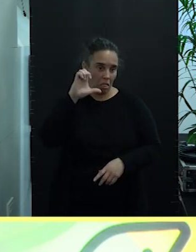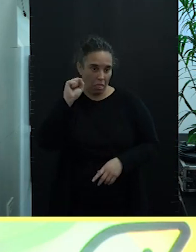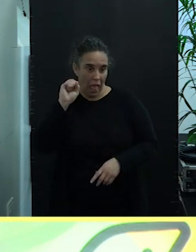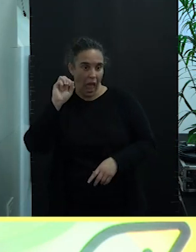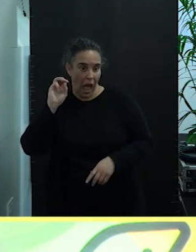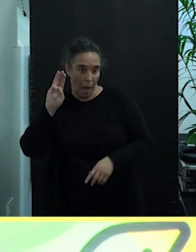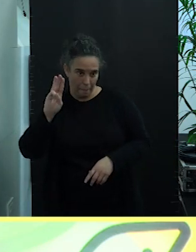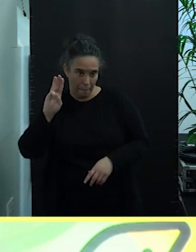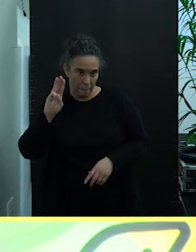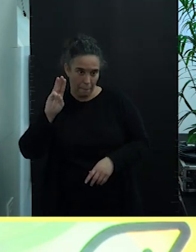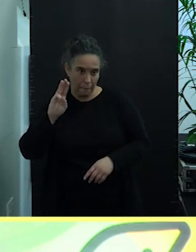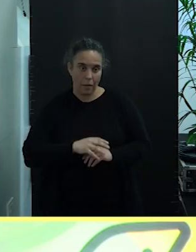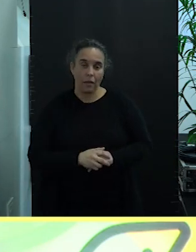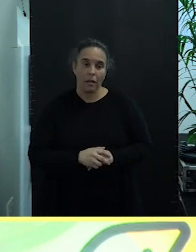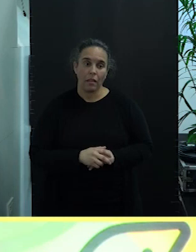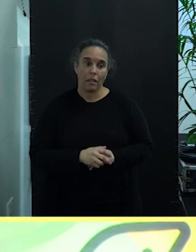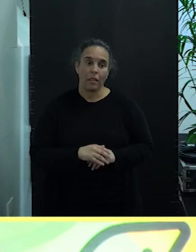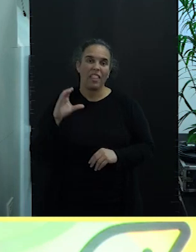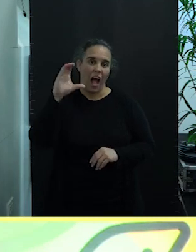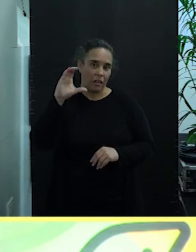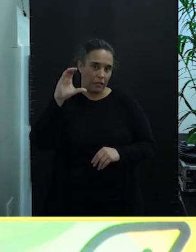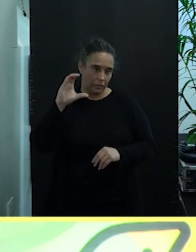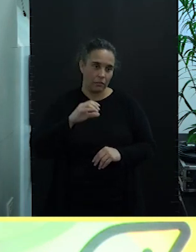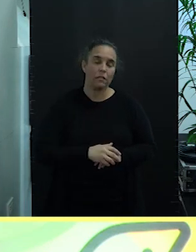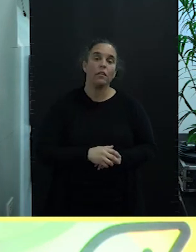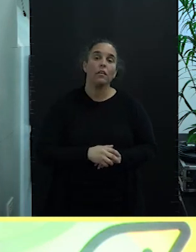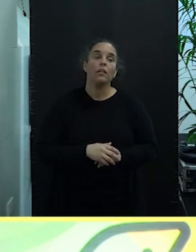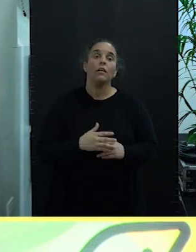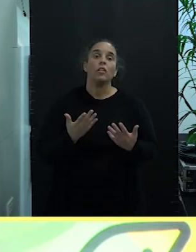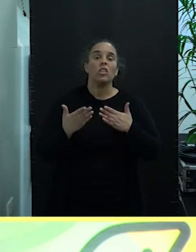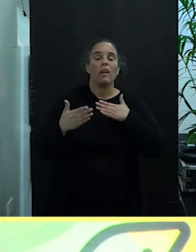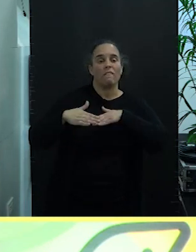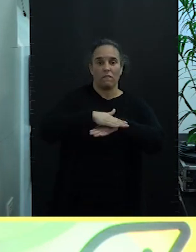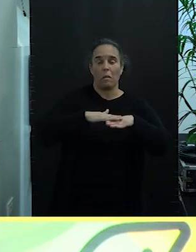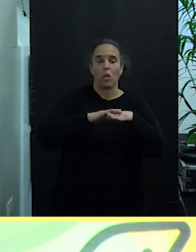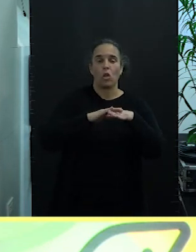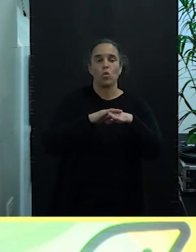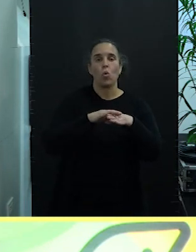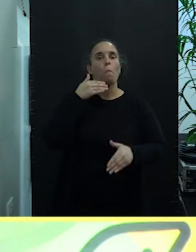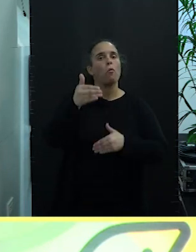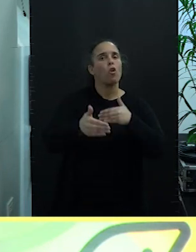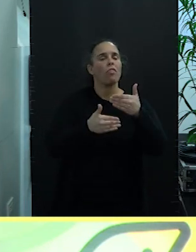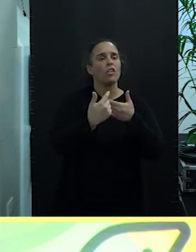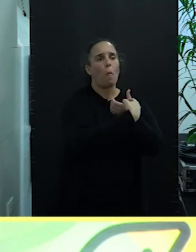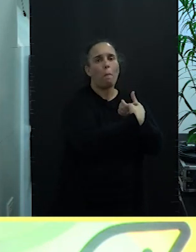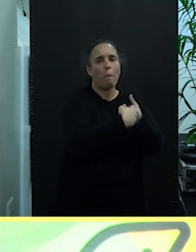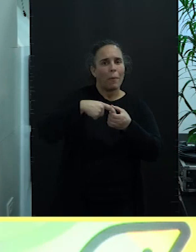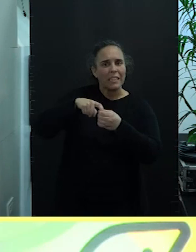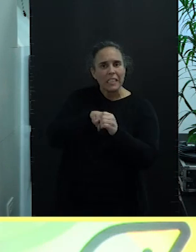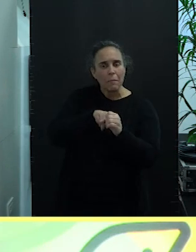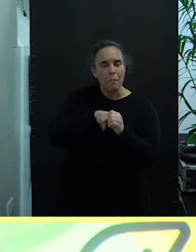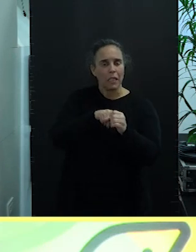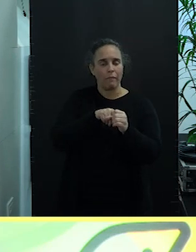en el que se basa, fundamentalmente, un proceso participativo, transparente y